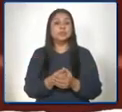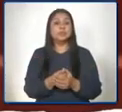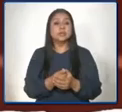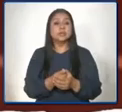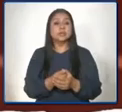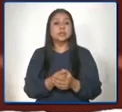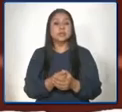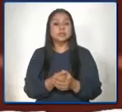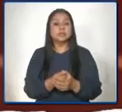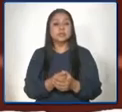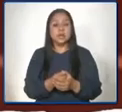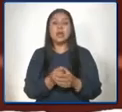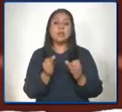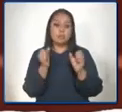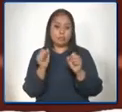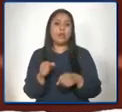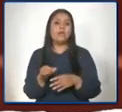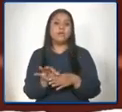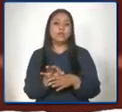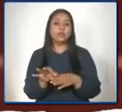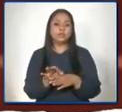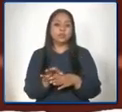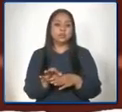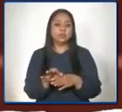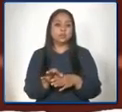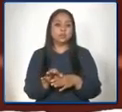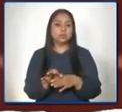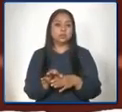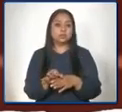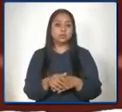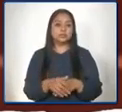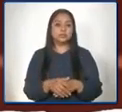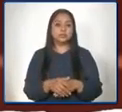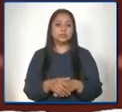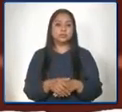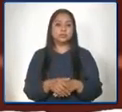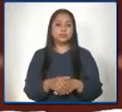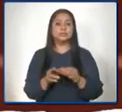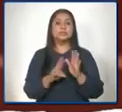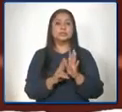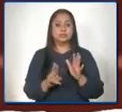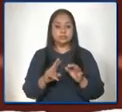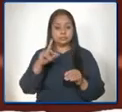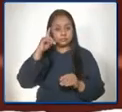pueden funcionar en en alerta María en relación la Gracias.